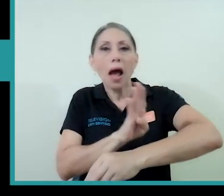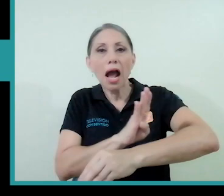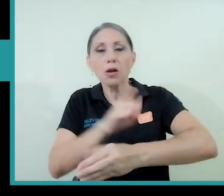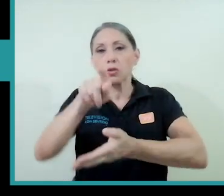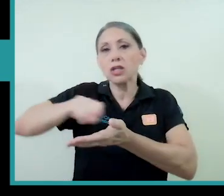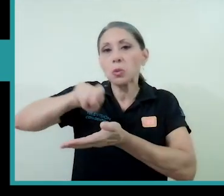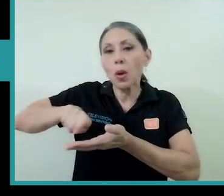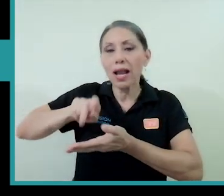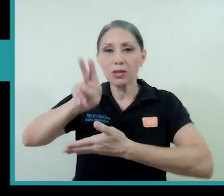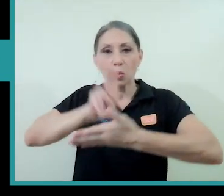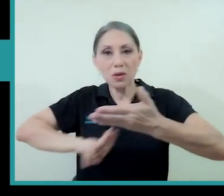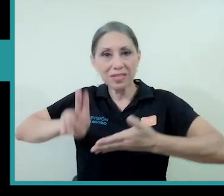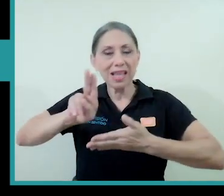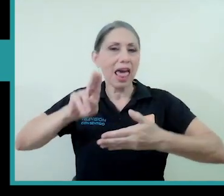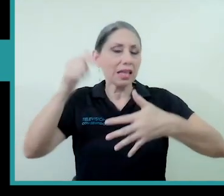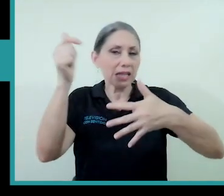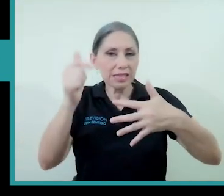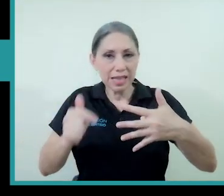etcétera, etcétera.